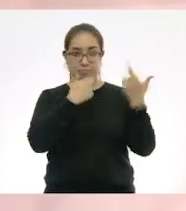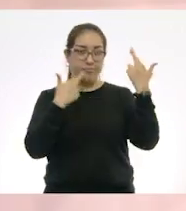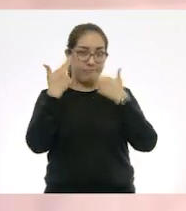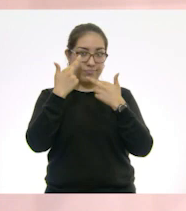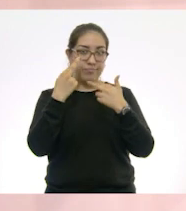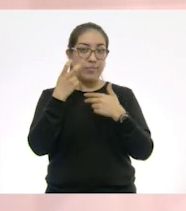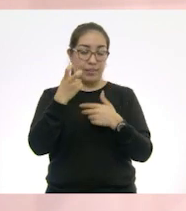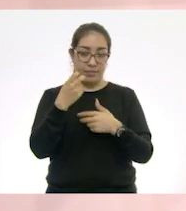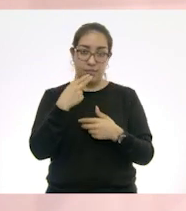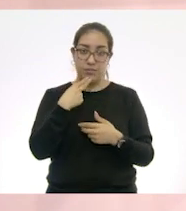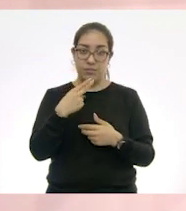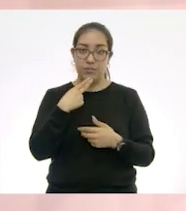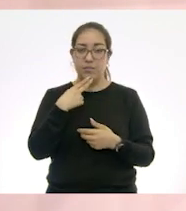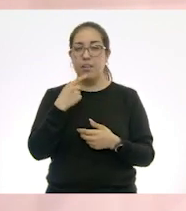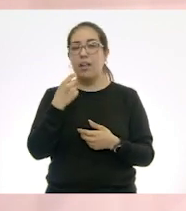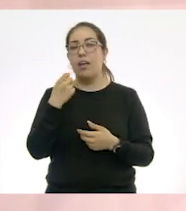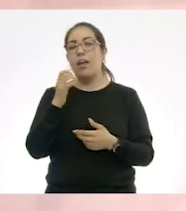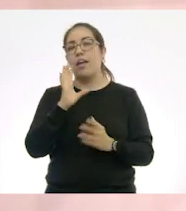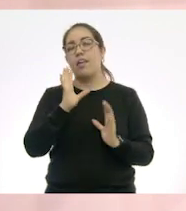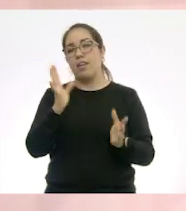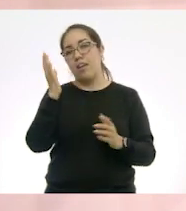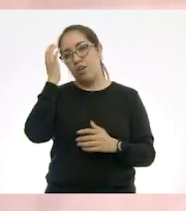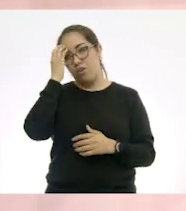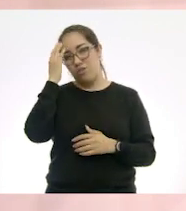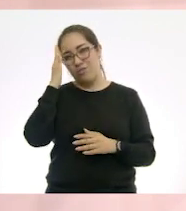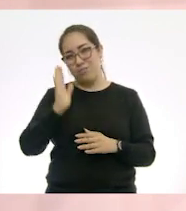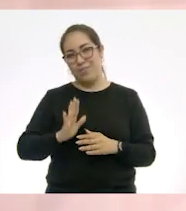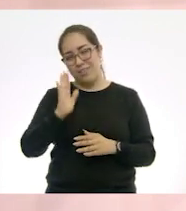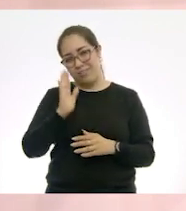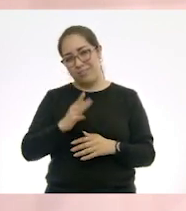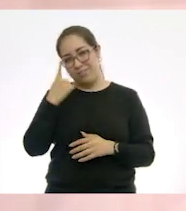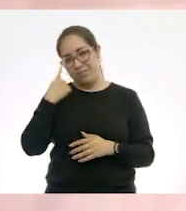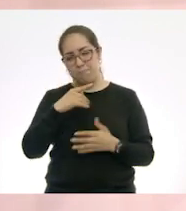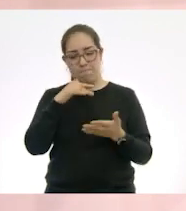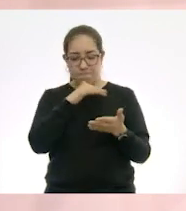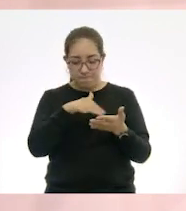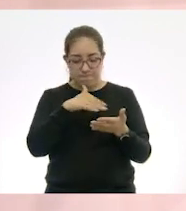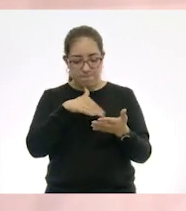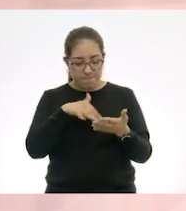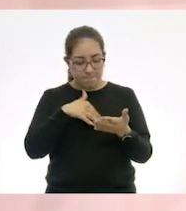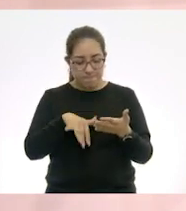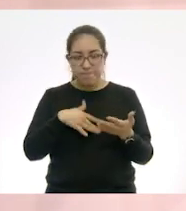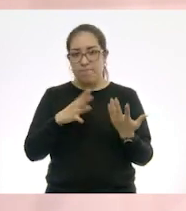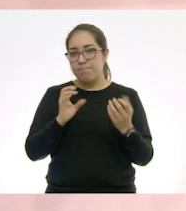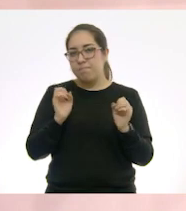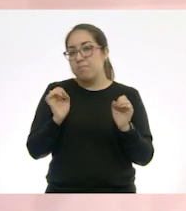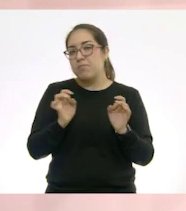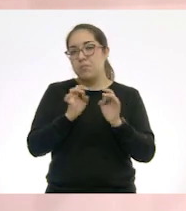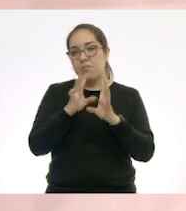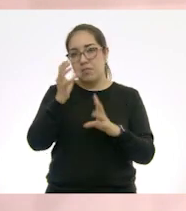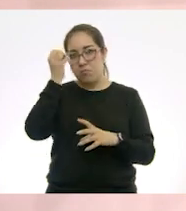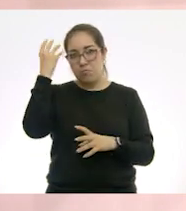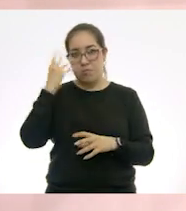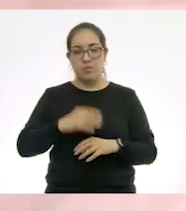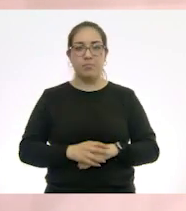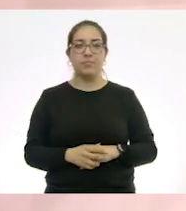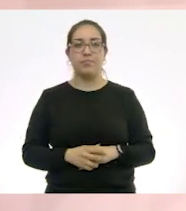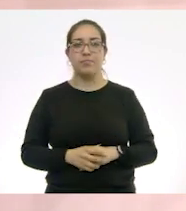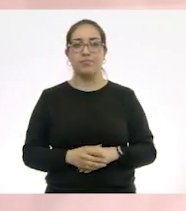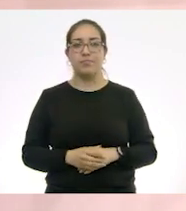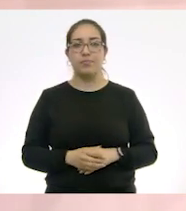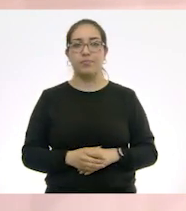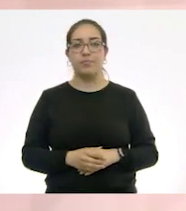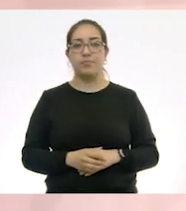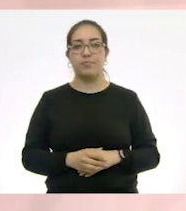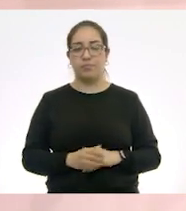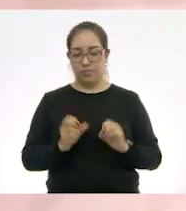lo que llamamos tradicionalmente nuestro acordeón. Yo traigo también mi acordeón. ¿Ya lo vieron? Bien. Entonces, ¿qué